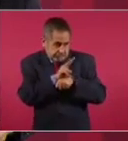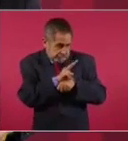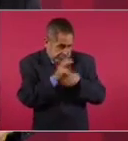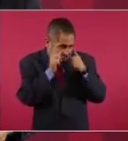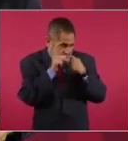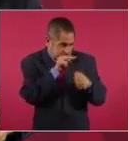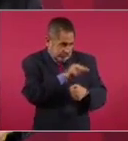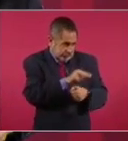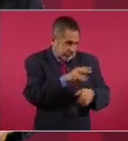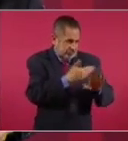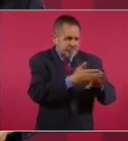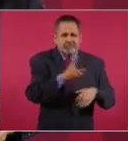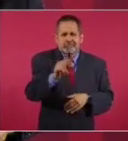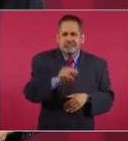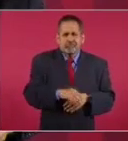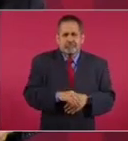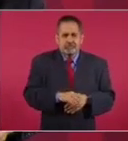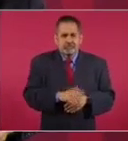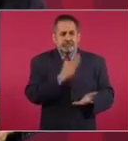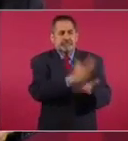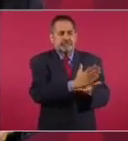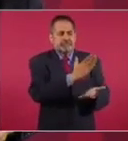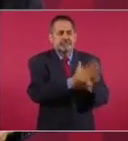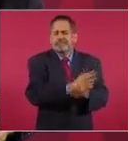ellos, no se les impide a nadie.